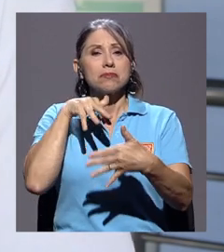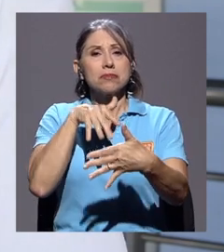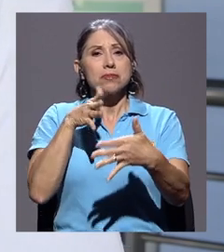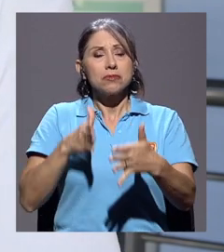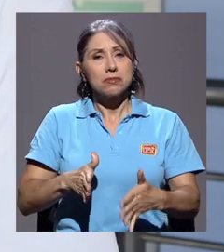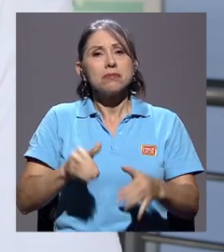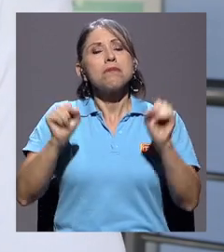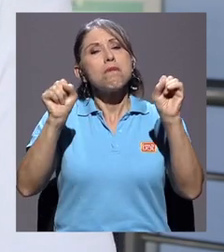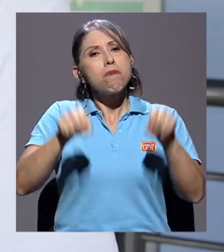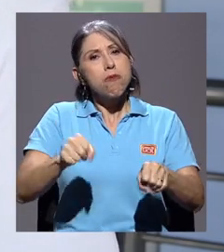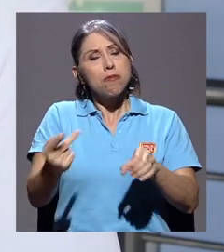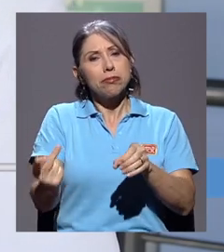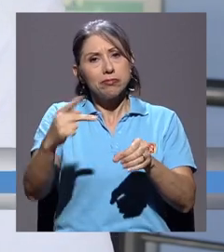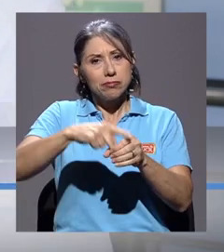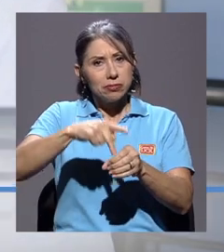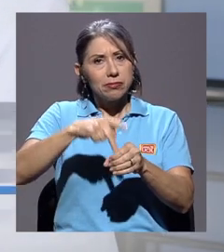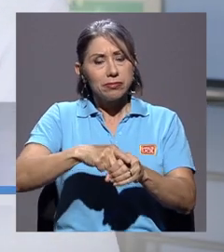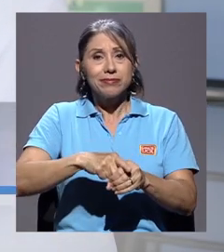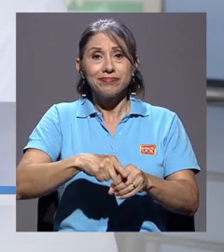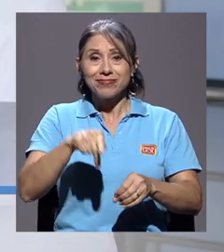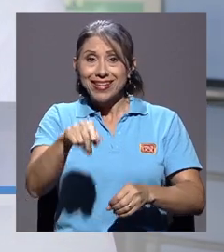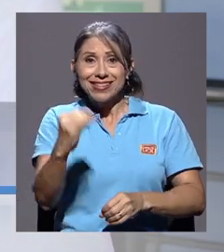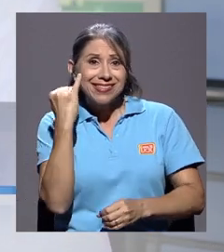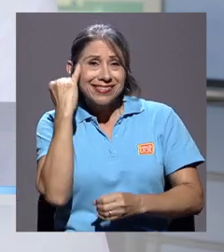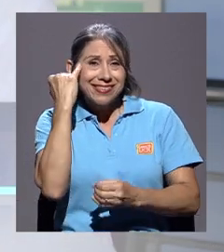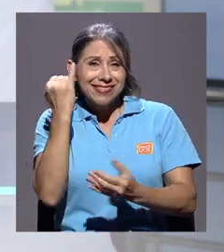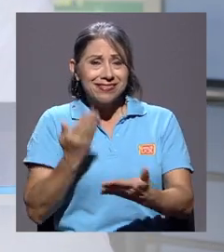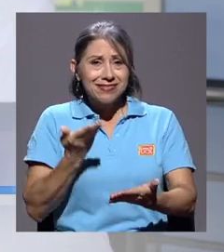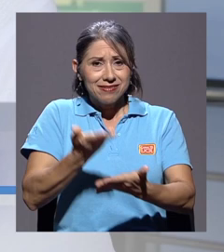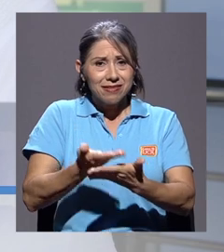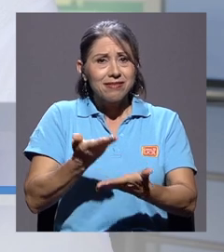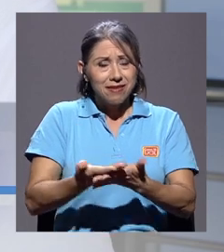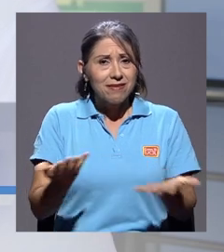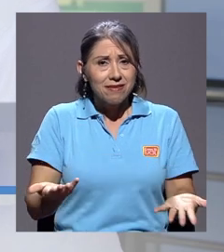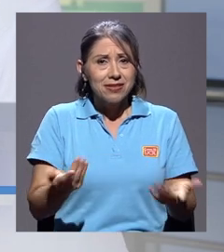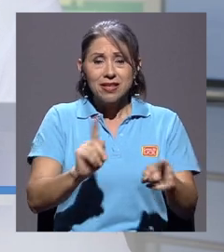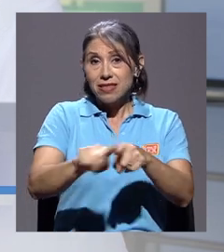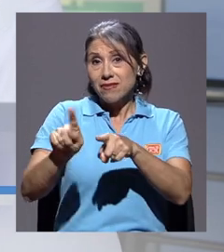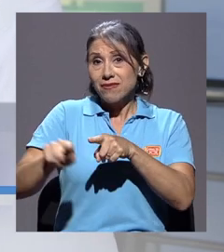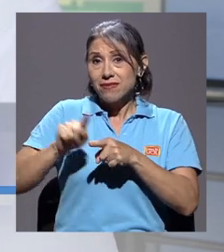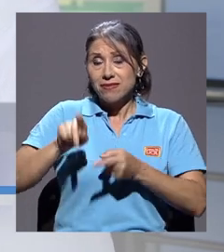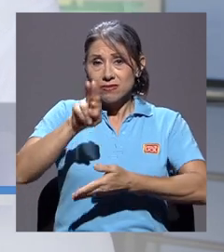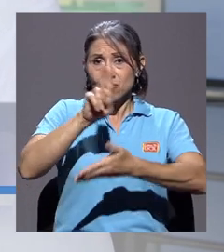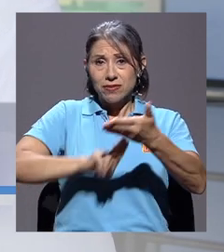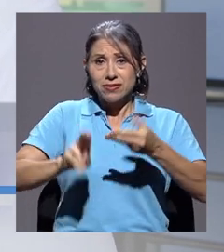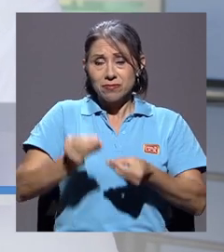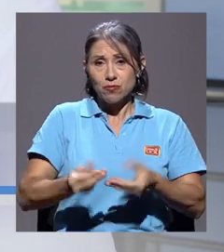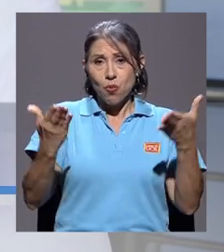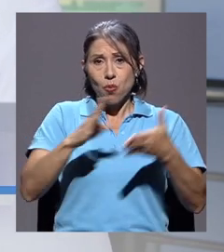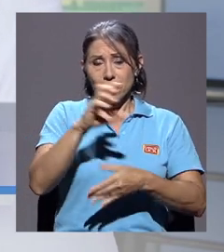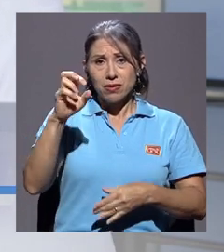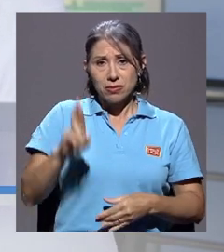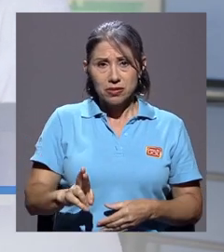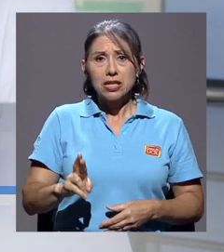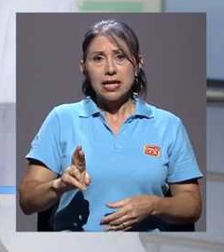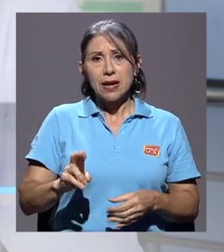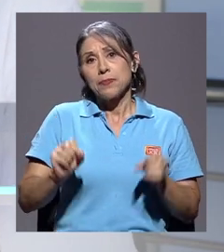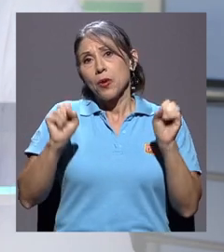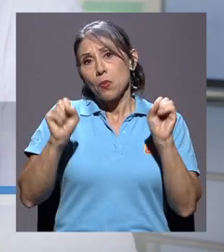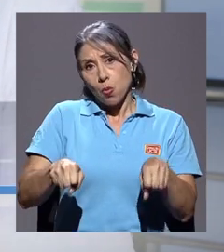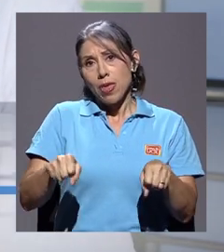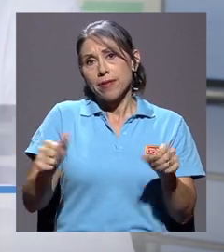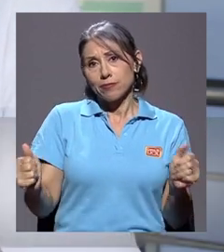estudiantes podamos participar en estas iniciativas en que las diferentes universidades públicas de Costa Rica